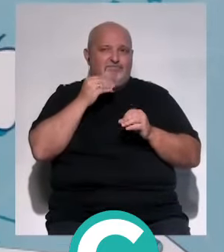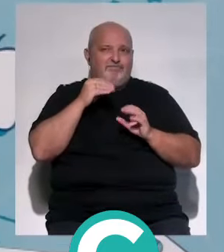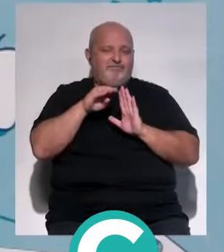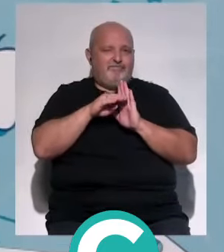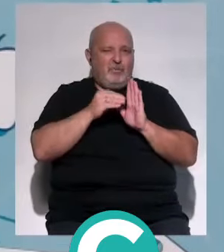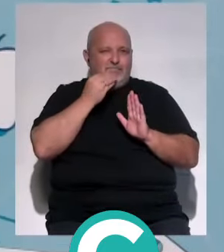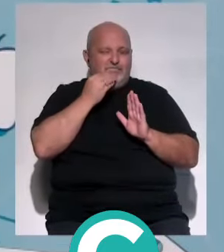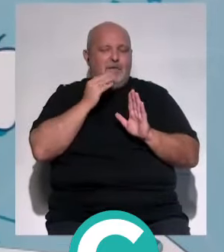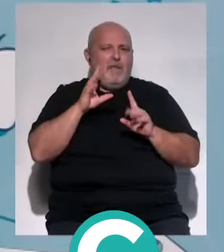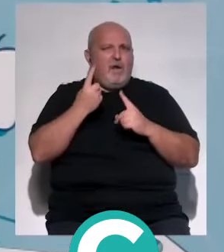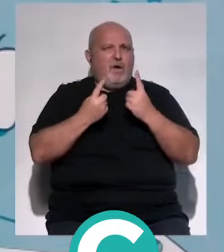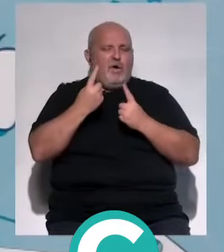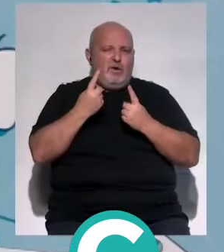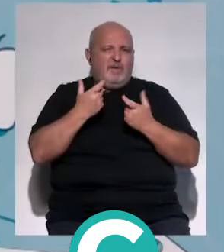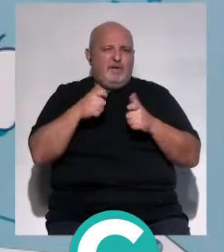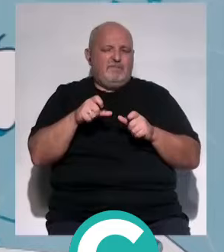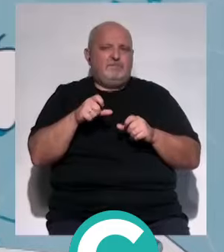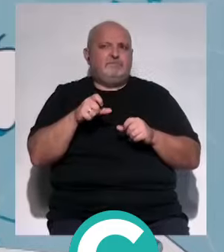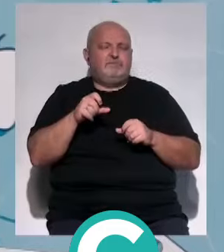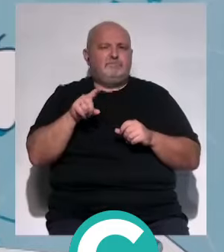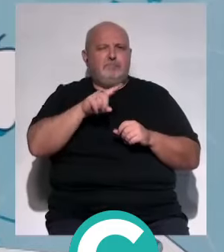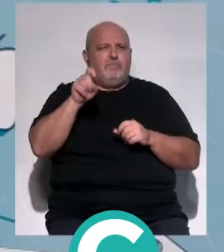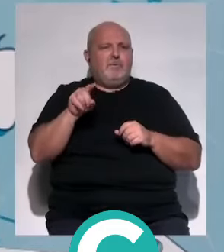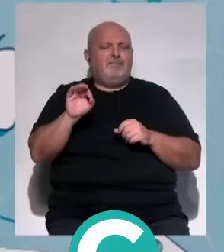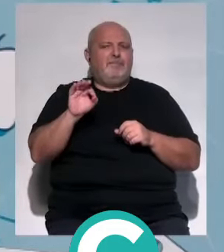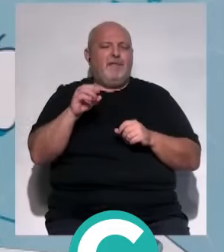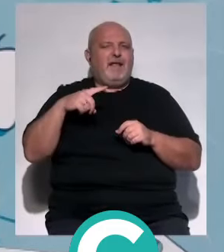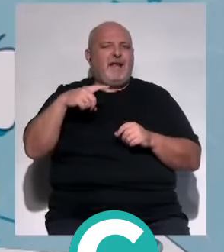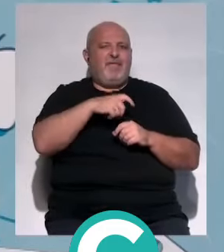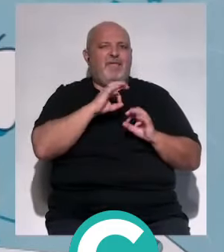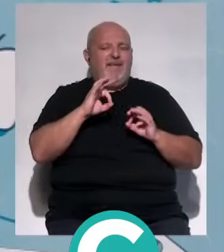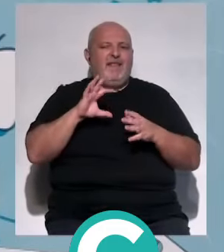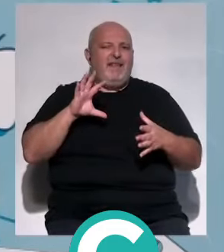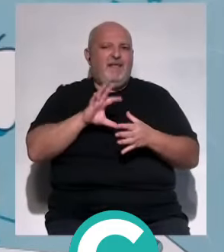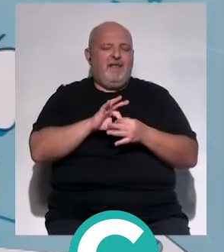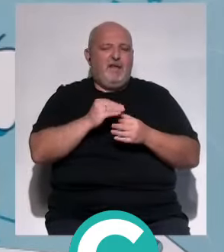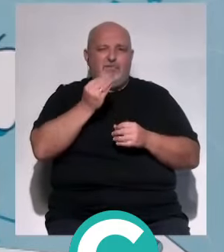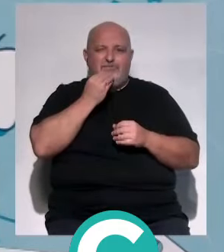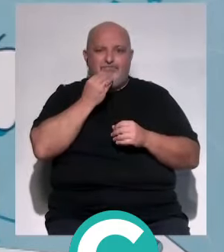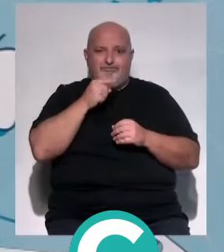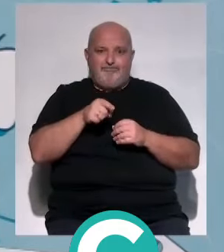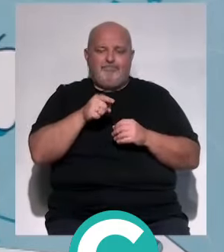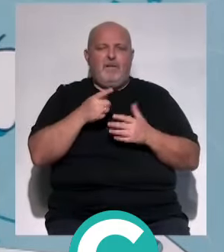pero muchas cosas que decir en este sentido. Se habla mucho del cáncer en relación a la nutrición. De hecho, ¿qué papel juega